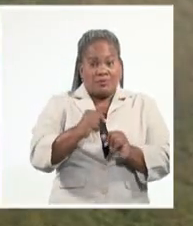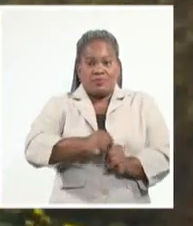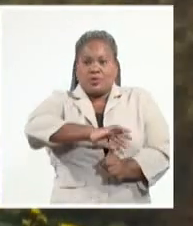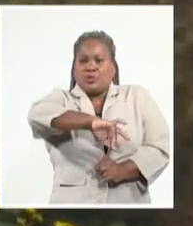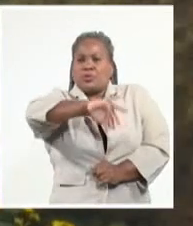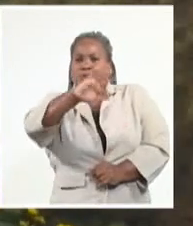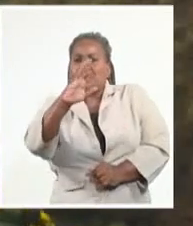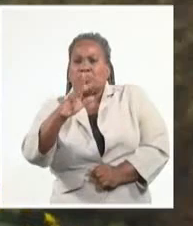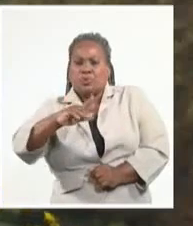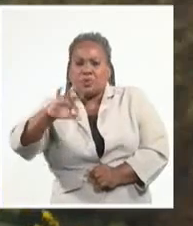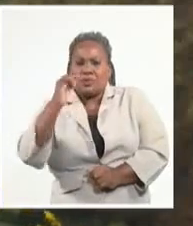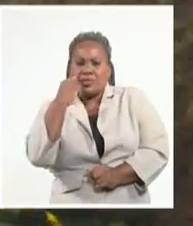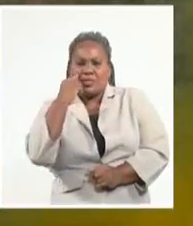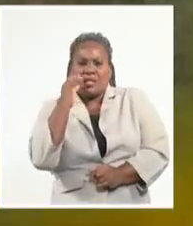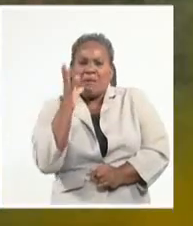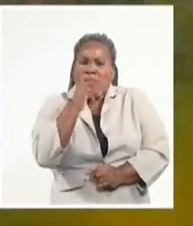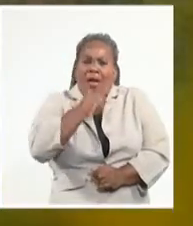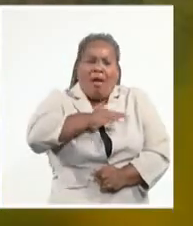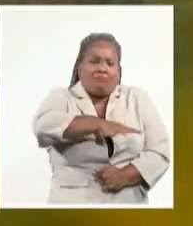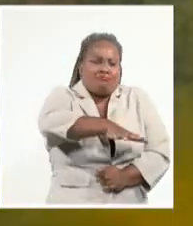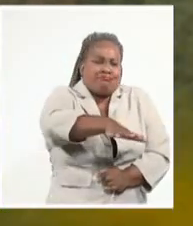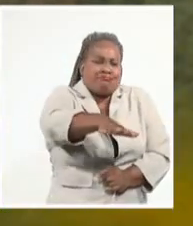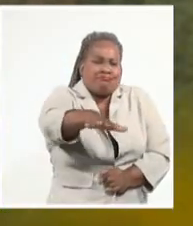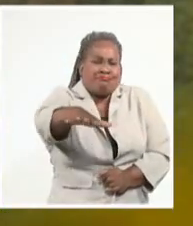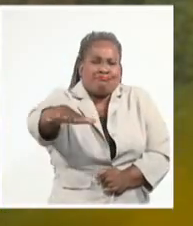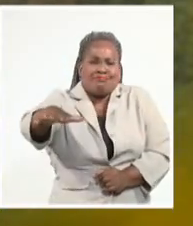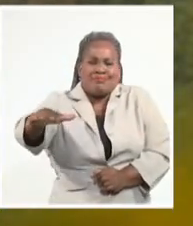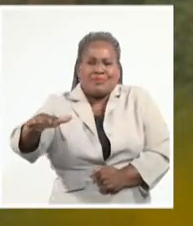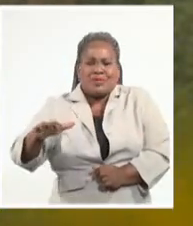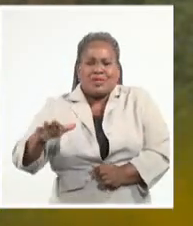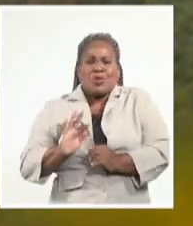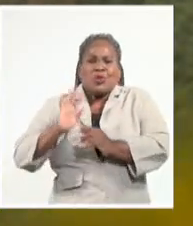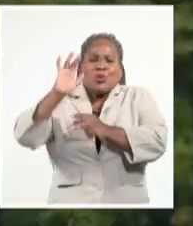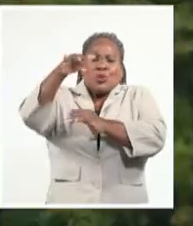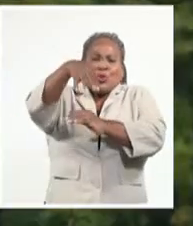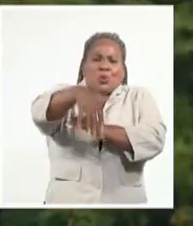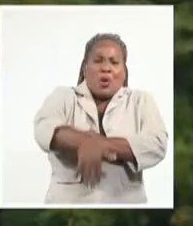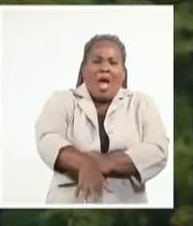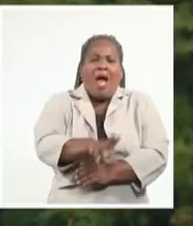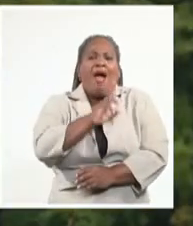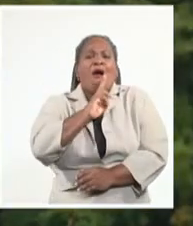descubren hermosos paisajes con cascadas, ríos y valles.